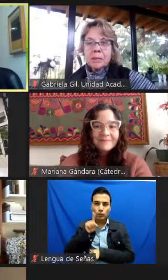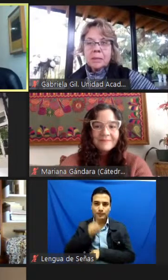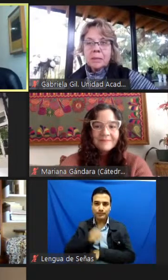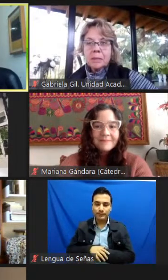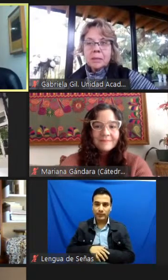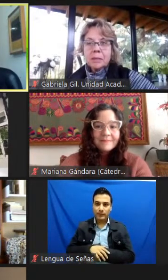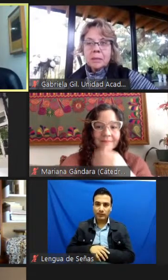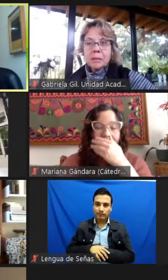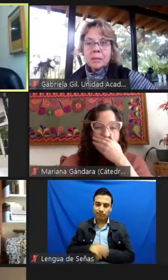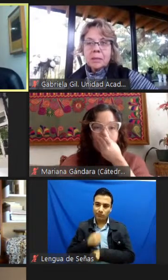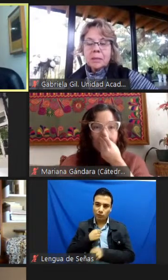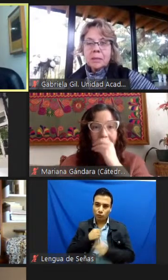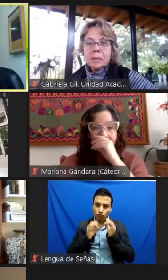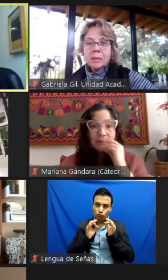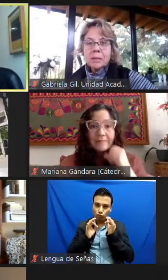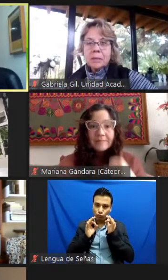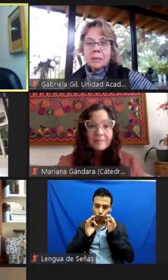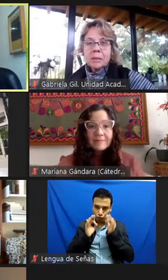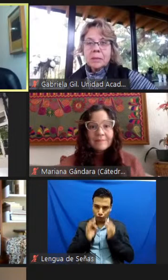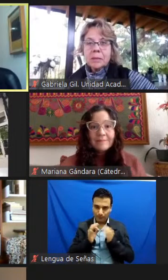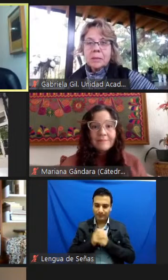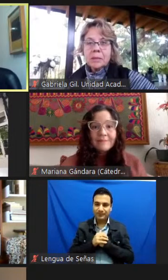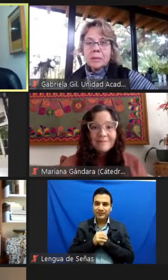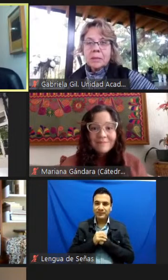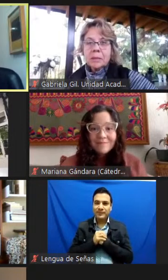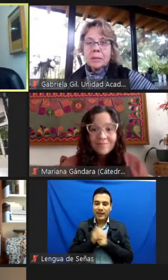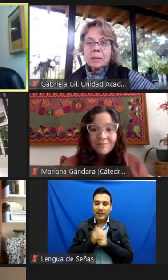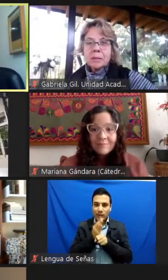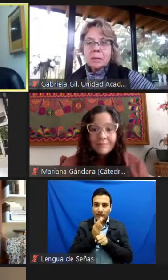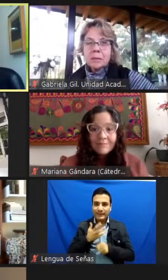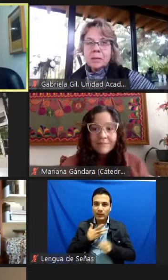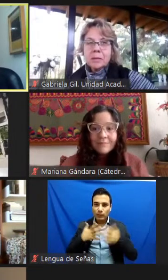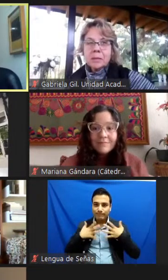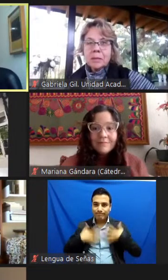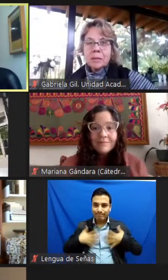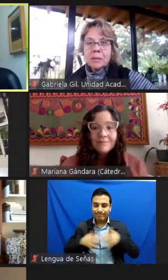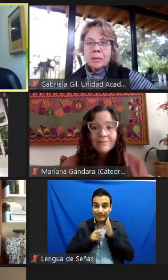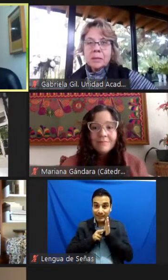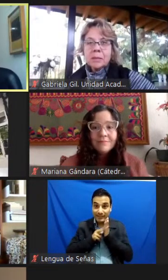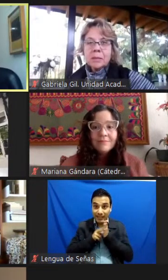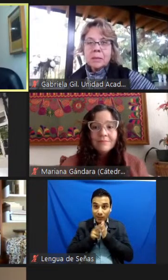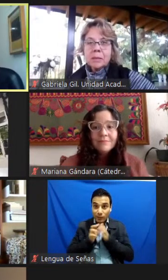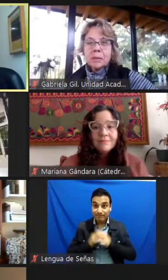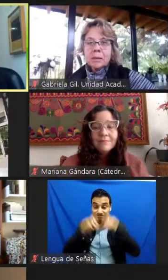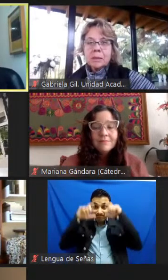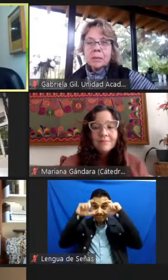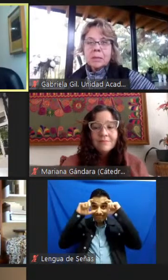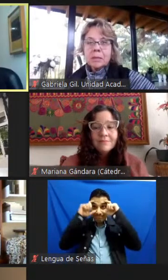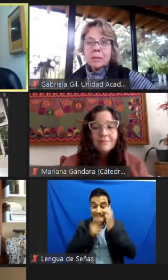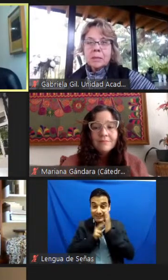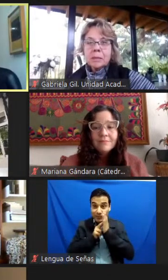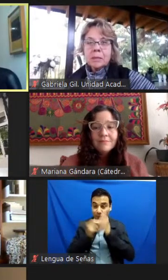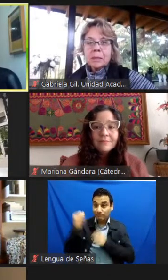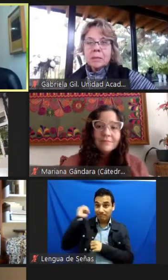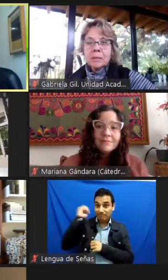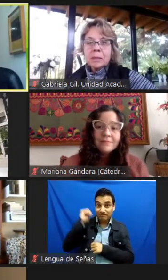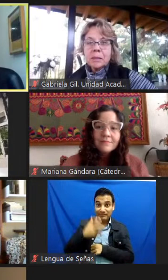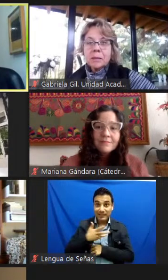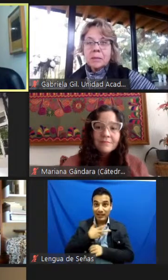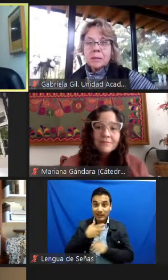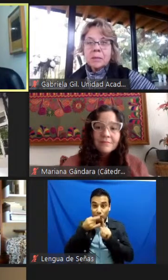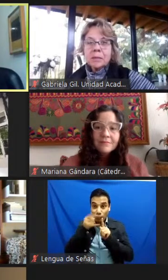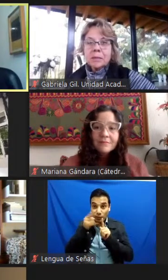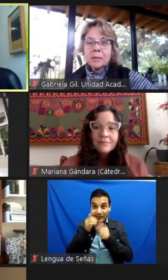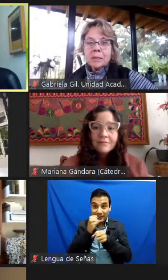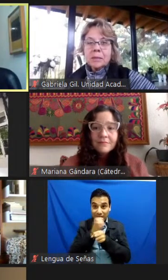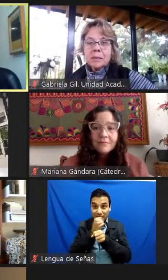femenino, y ahora mismo tengo una camisa negra, anteojos negros, y detrás de mí hay justo una puerta café en donde estoy en el estudio,